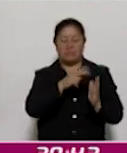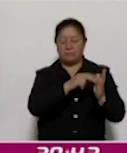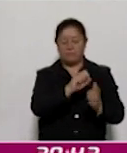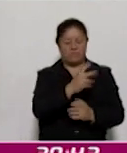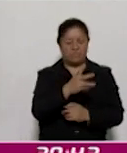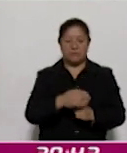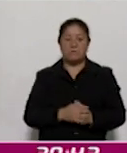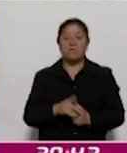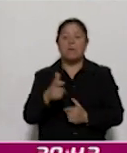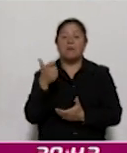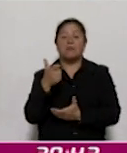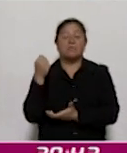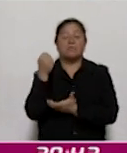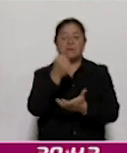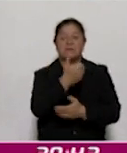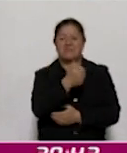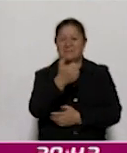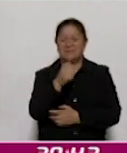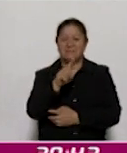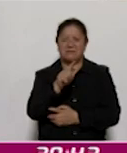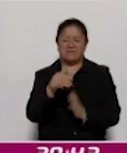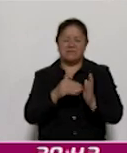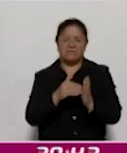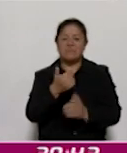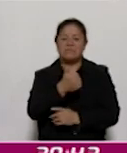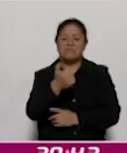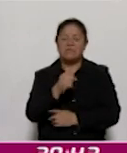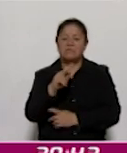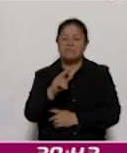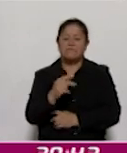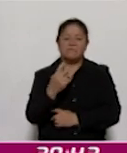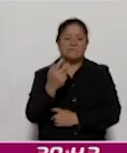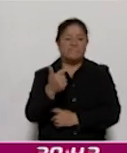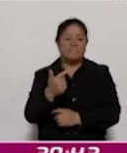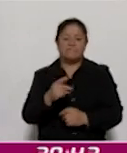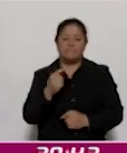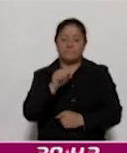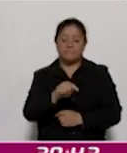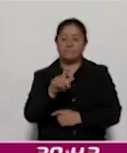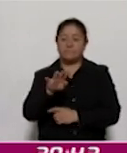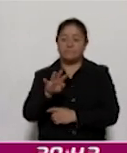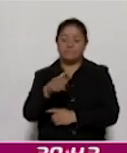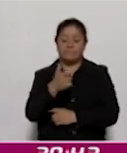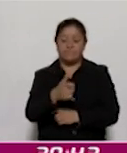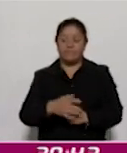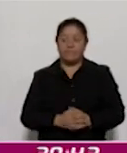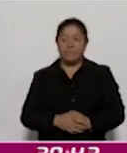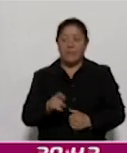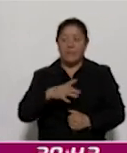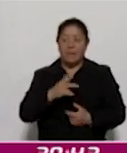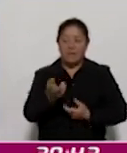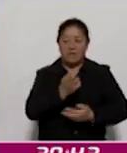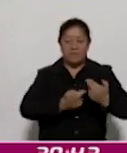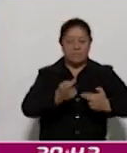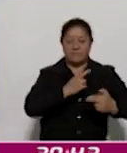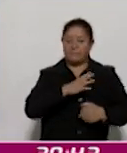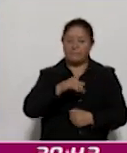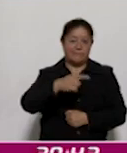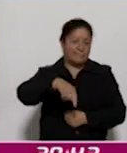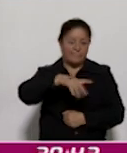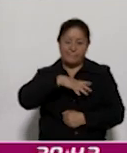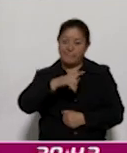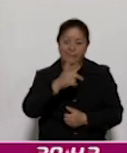por un monto de 617 mil 685.19 pesos derivados de la devolución de los enteros